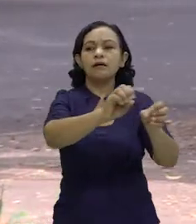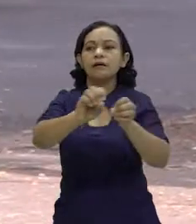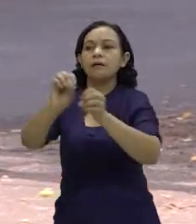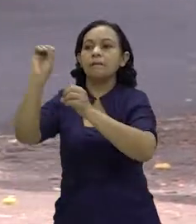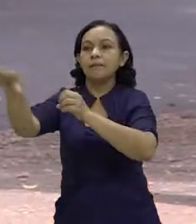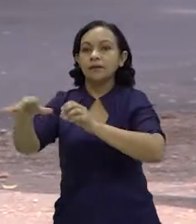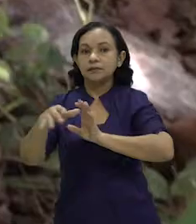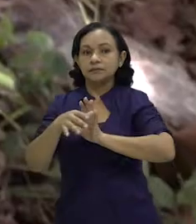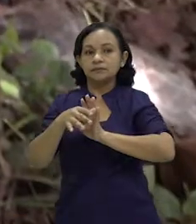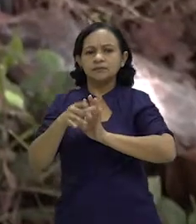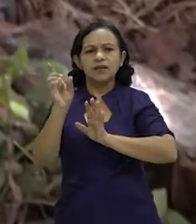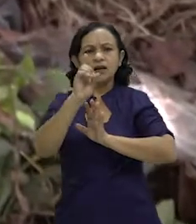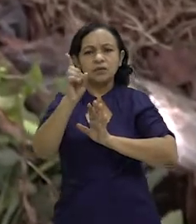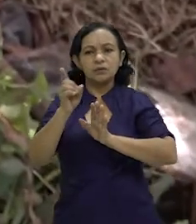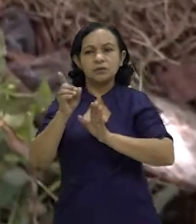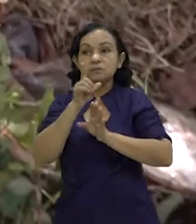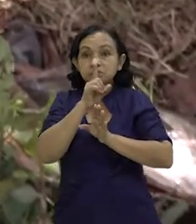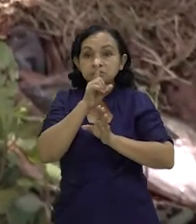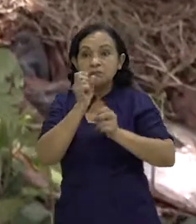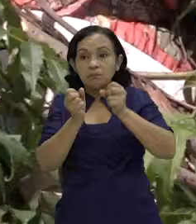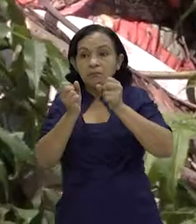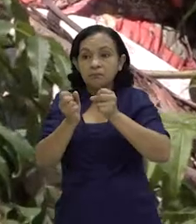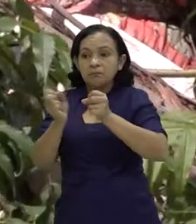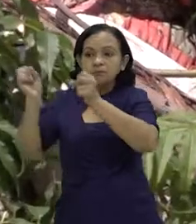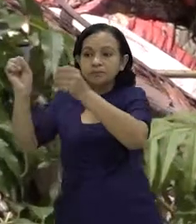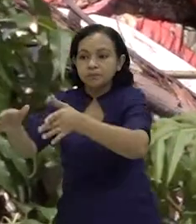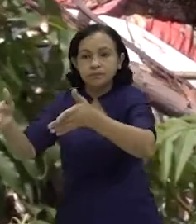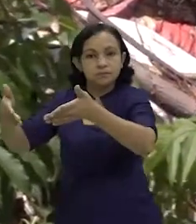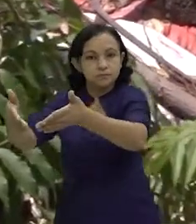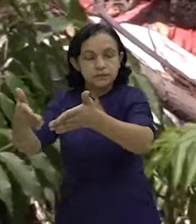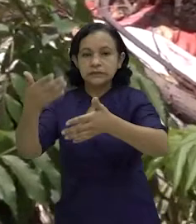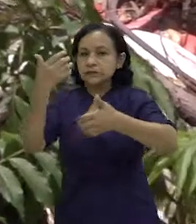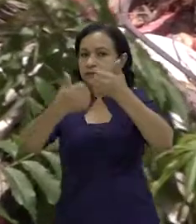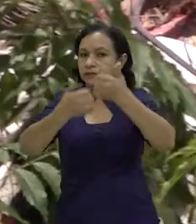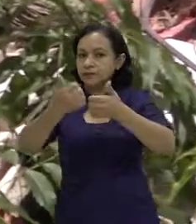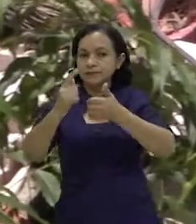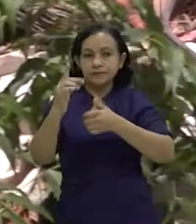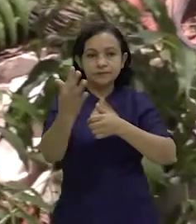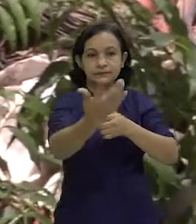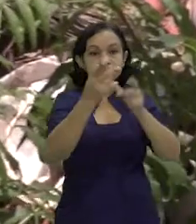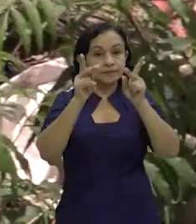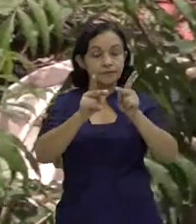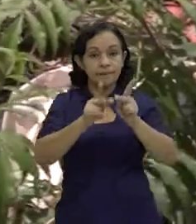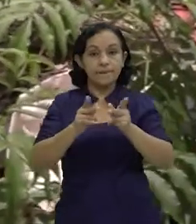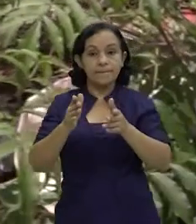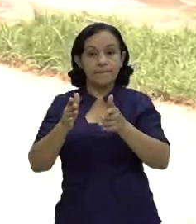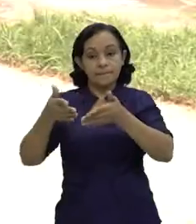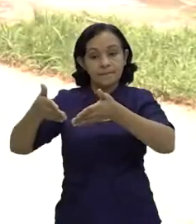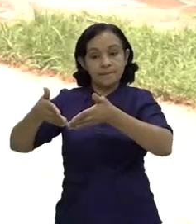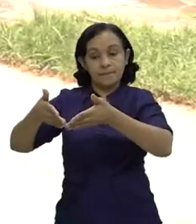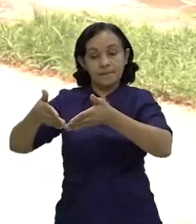esto, porque generalmente donde lo van a echar es a los cauces, y daña a toda la población, porque la real, en las